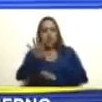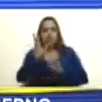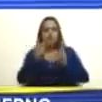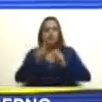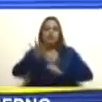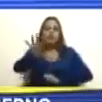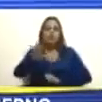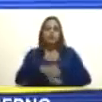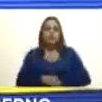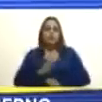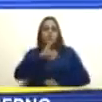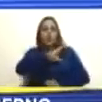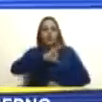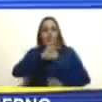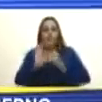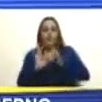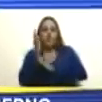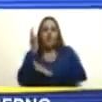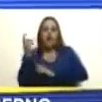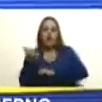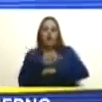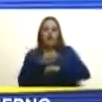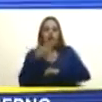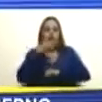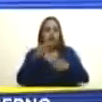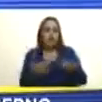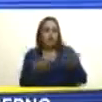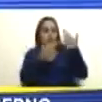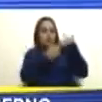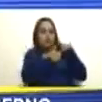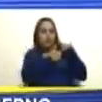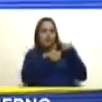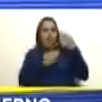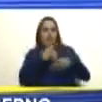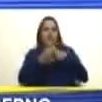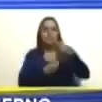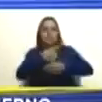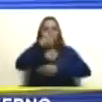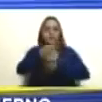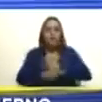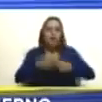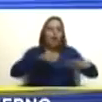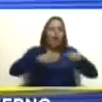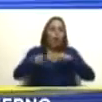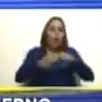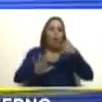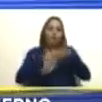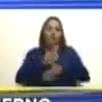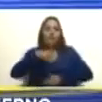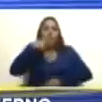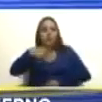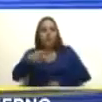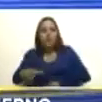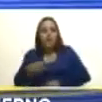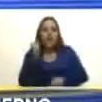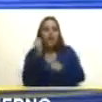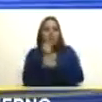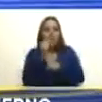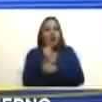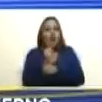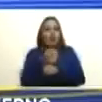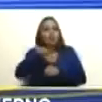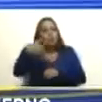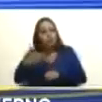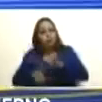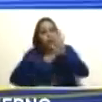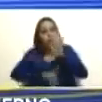consejo federal de gobierno es el órgano encargado de la planificación y coordinación de políticas acciones para el desarrollo del